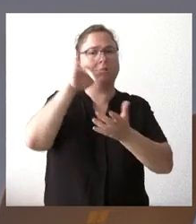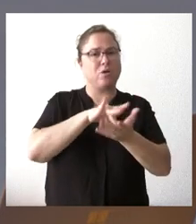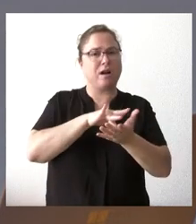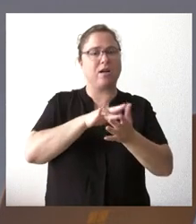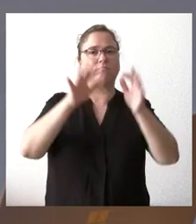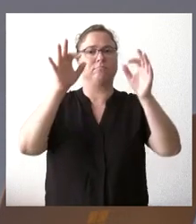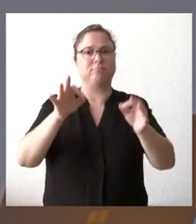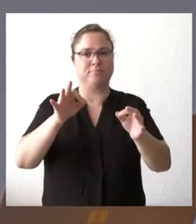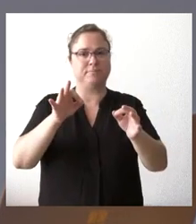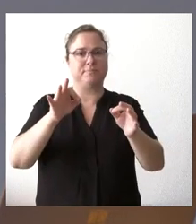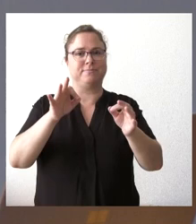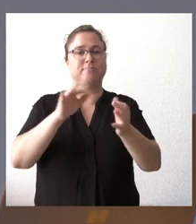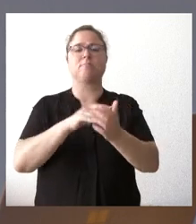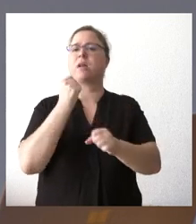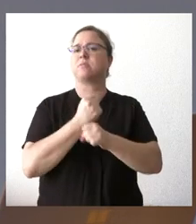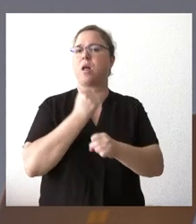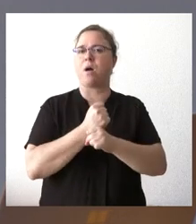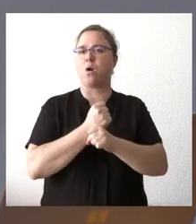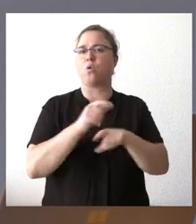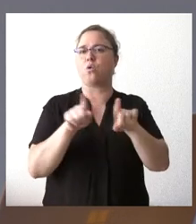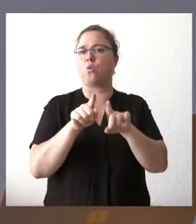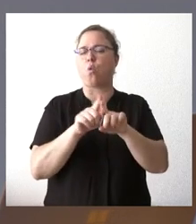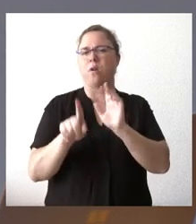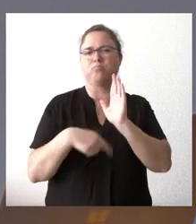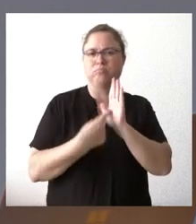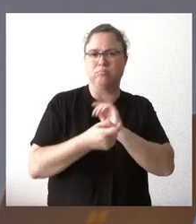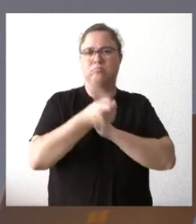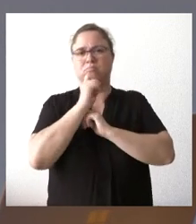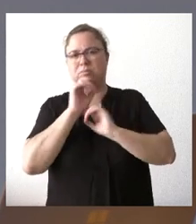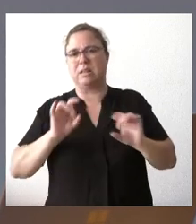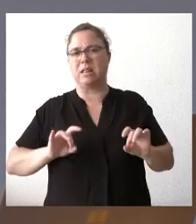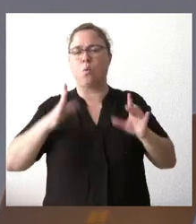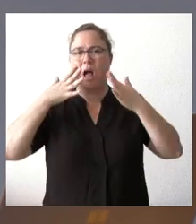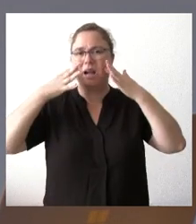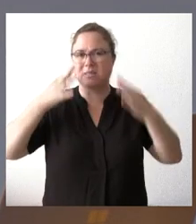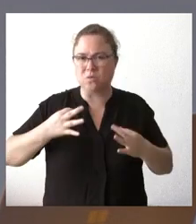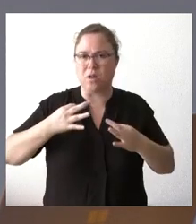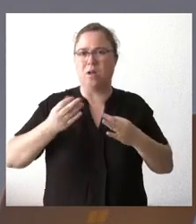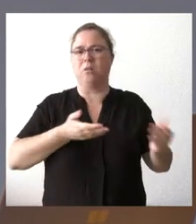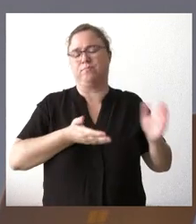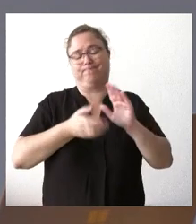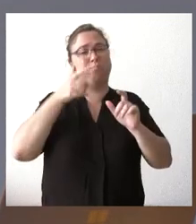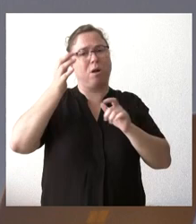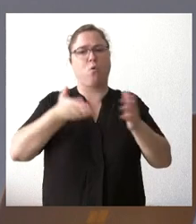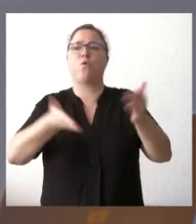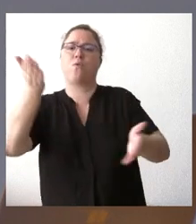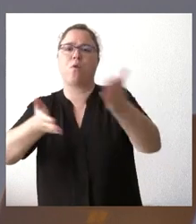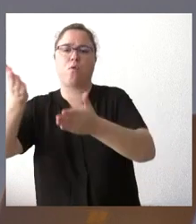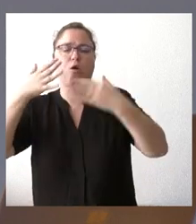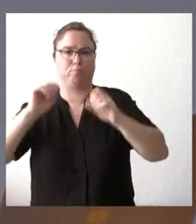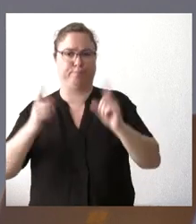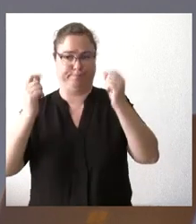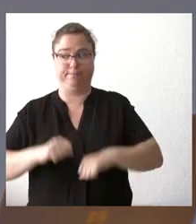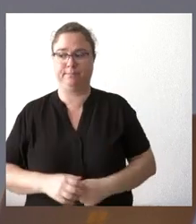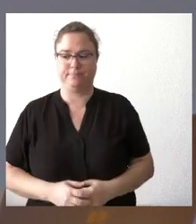esas labores tan complejas y delicadas desde el punto de vista de la seguridad, donde se aloja de forma óptima.